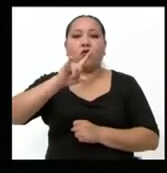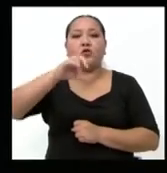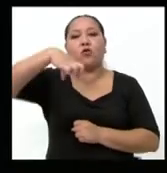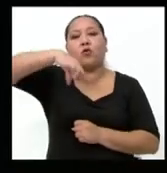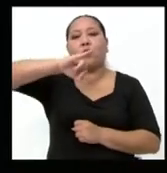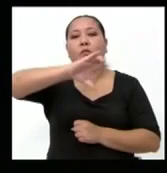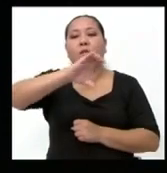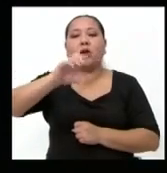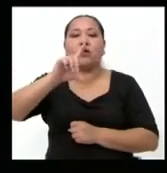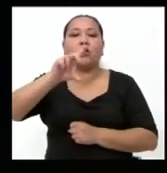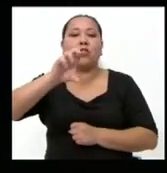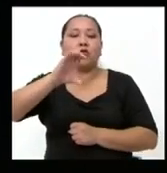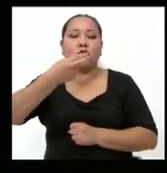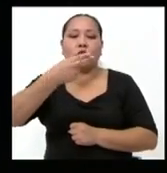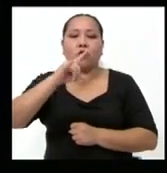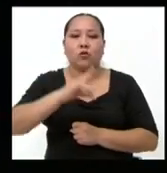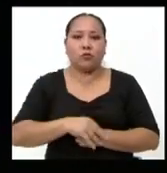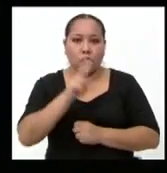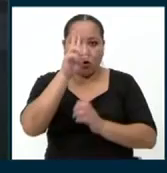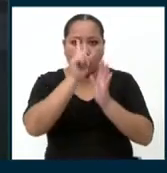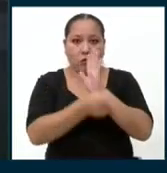la respuesta. Tiene dos minutos para responder.